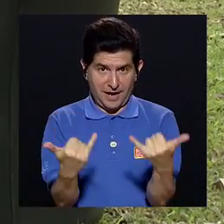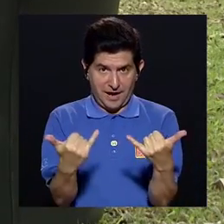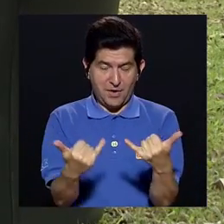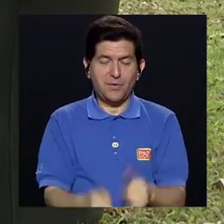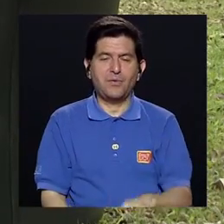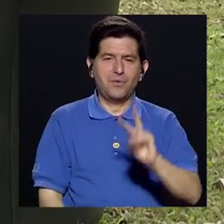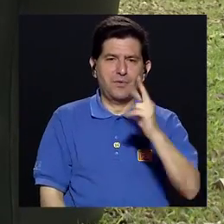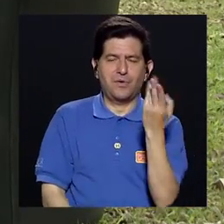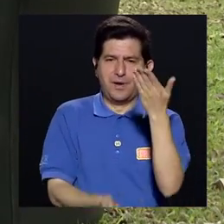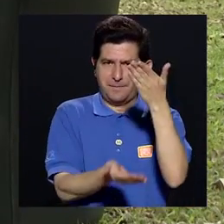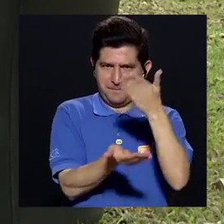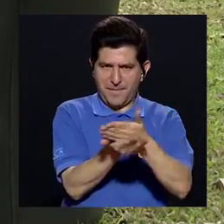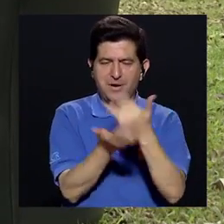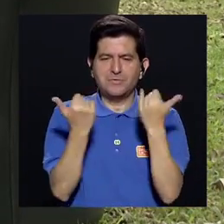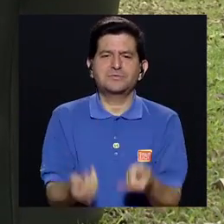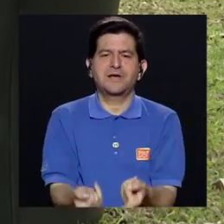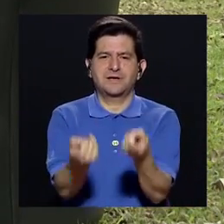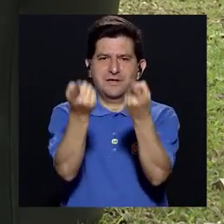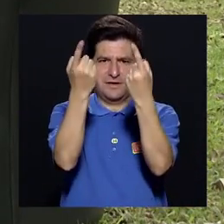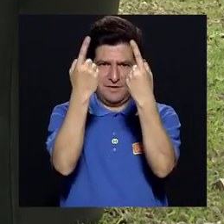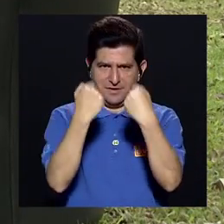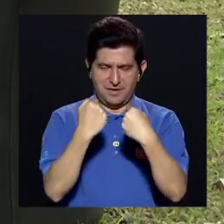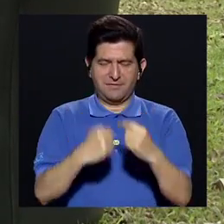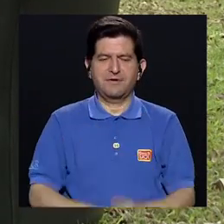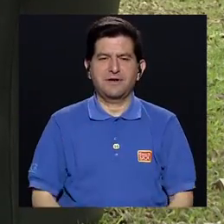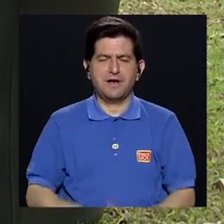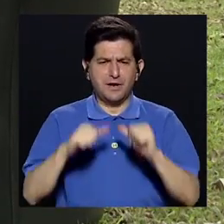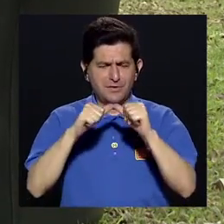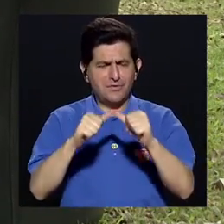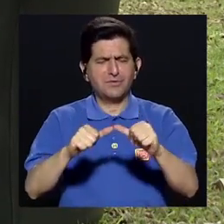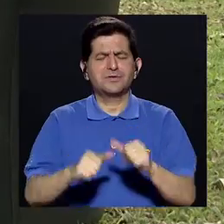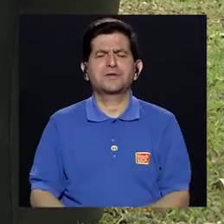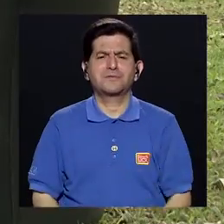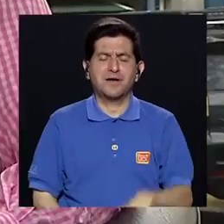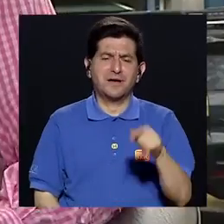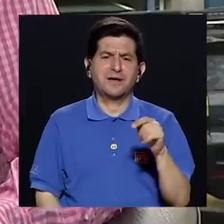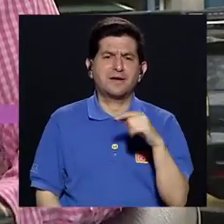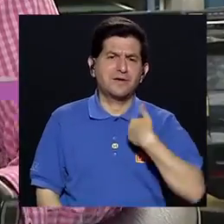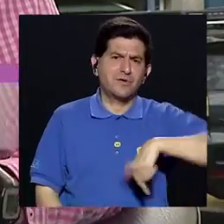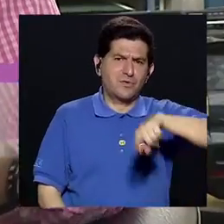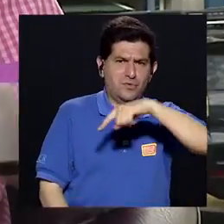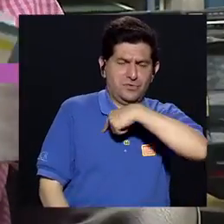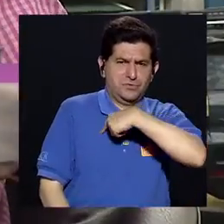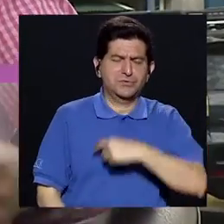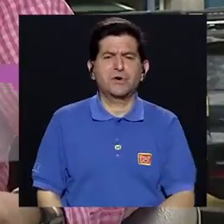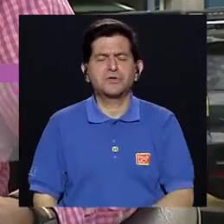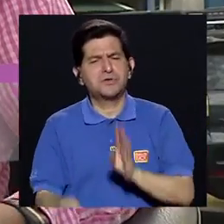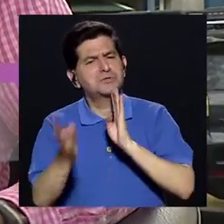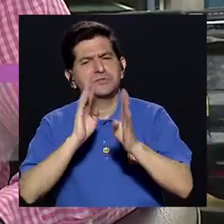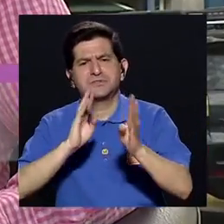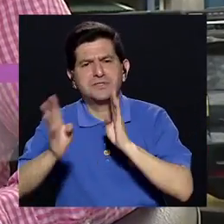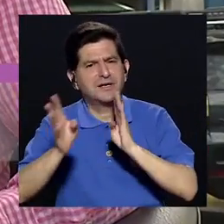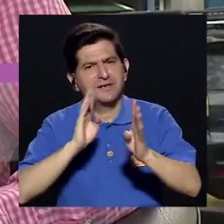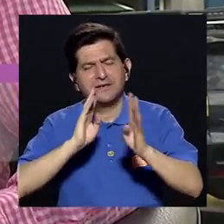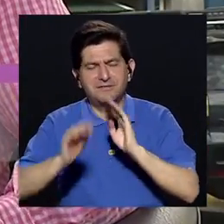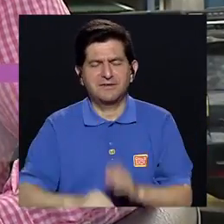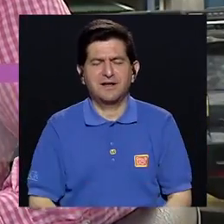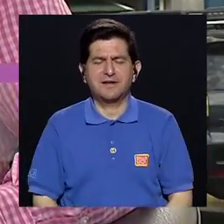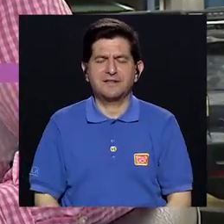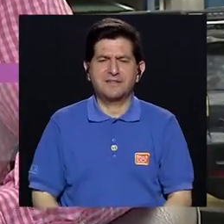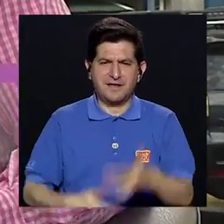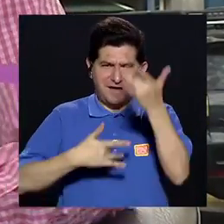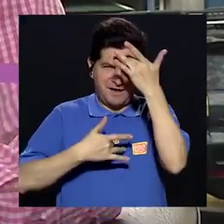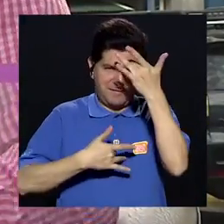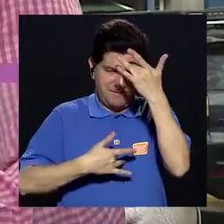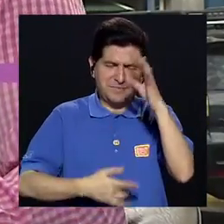Una segunda pausa Y pronto retornamos Para seguir continuando Para seguir conversando Acerca de la